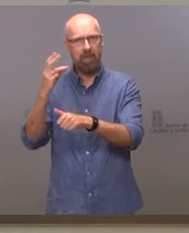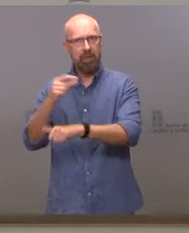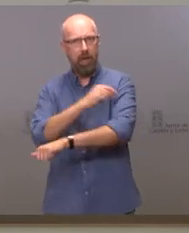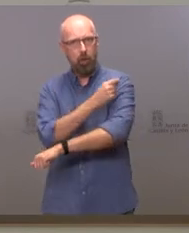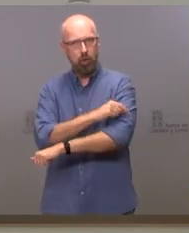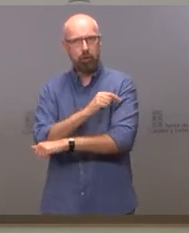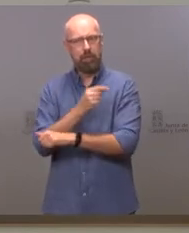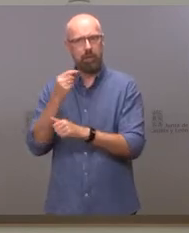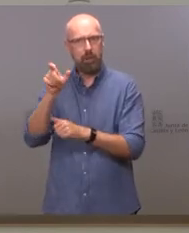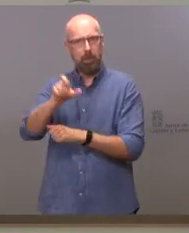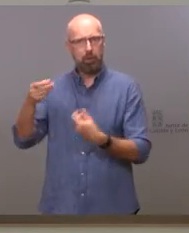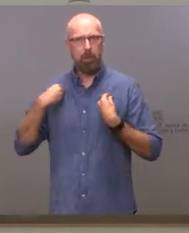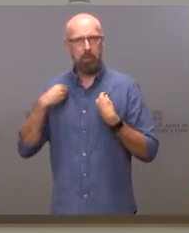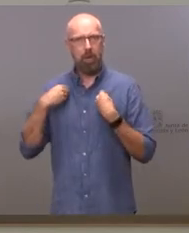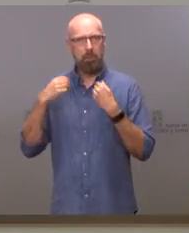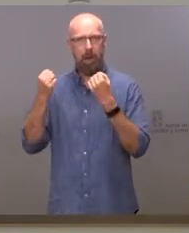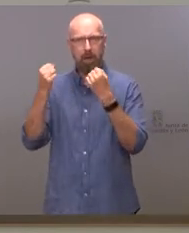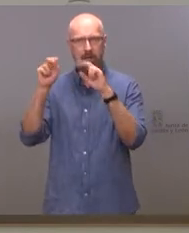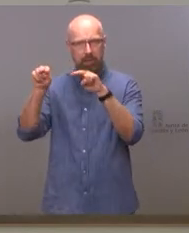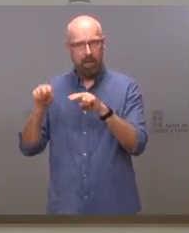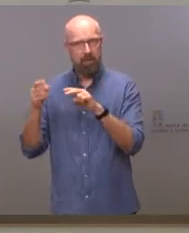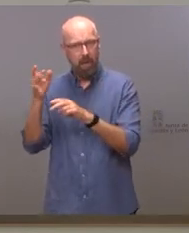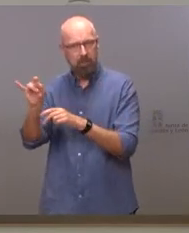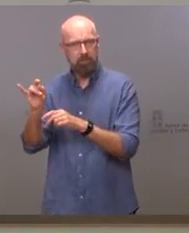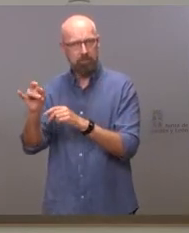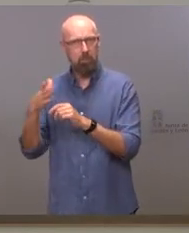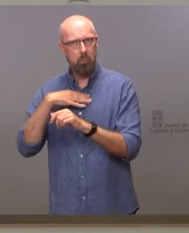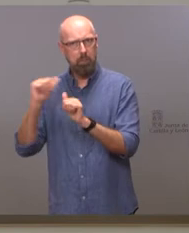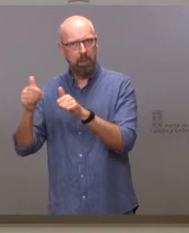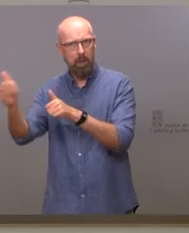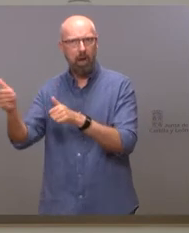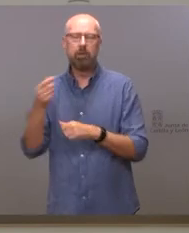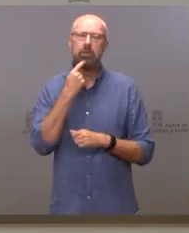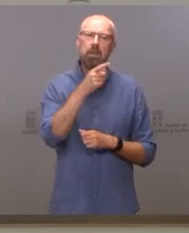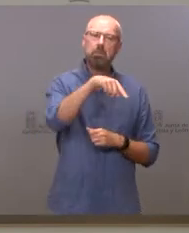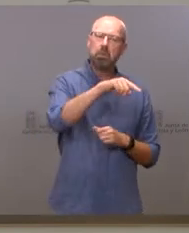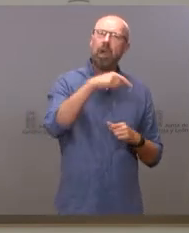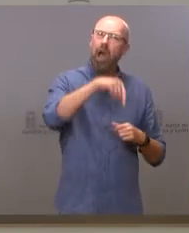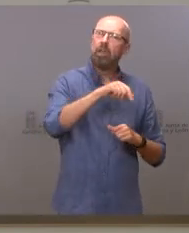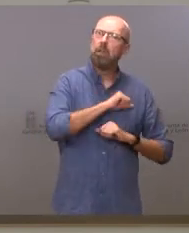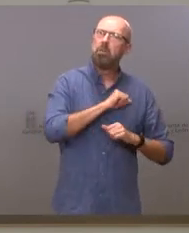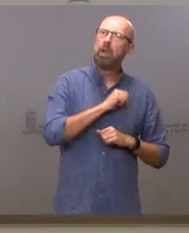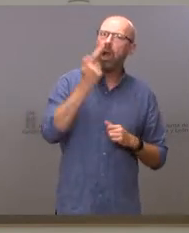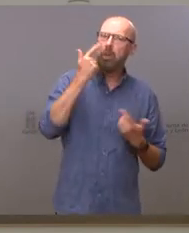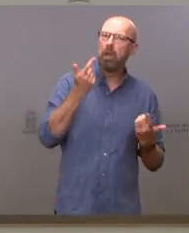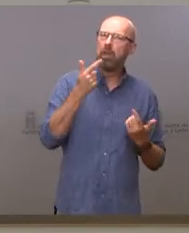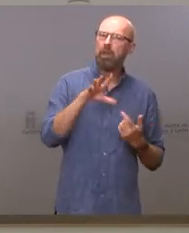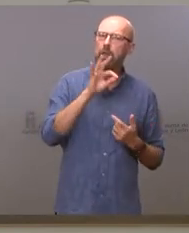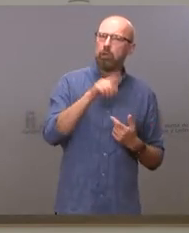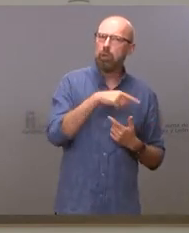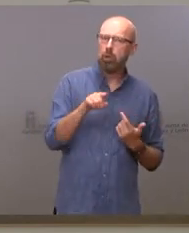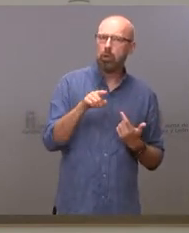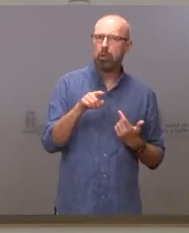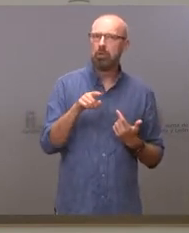ha dicho que están a la espera de lo que se apruebe, pero me gustaría saber si también manejan ya alguna fecha por el estilo para en ese momento, en